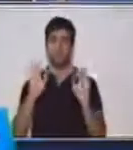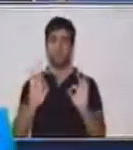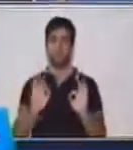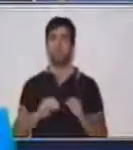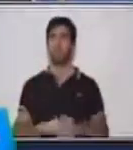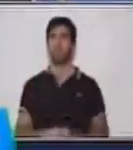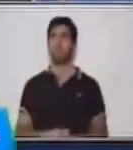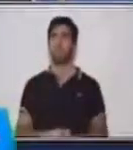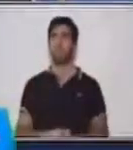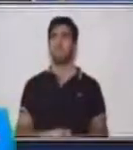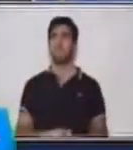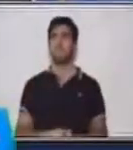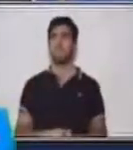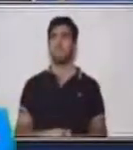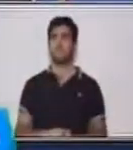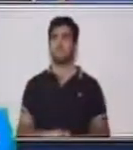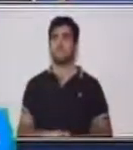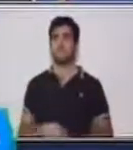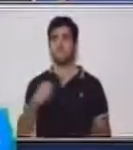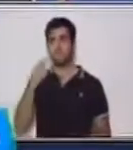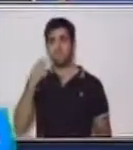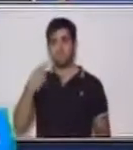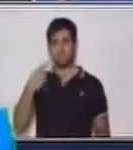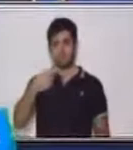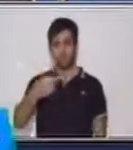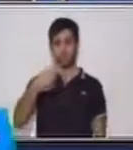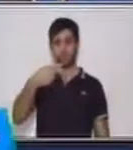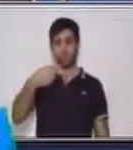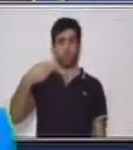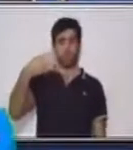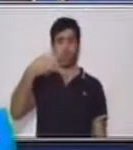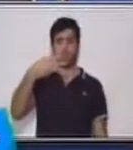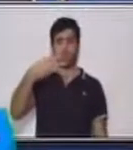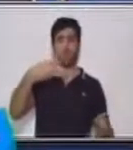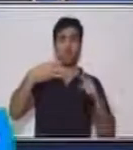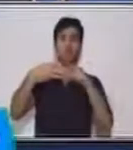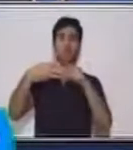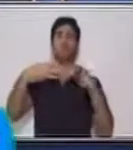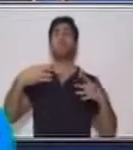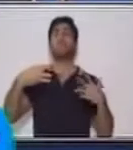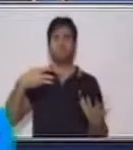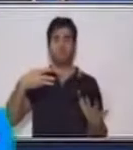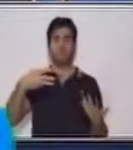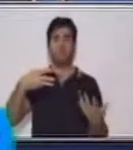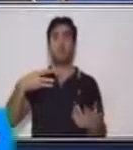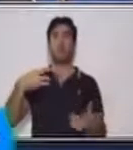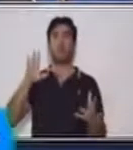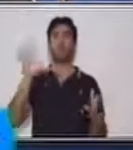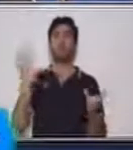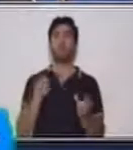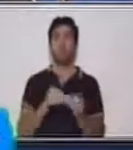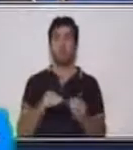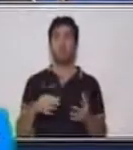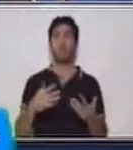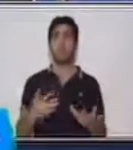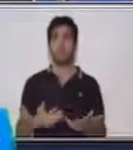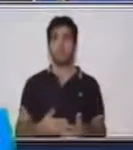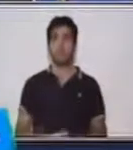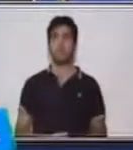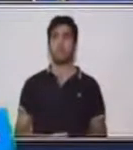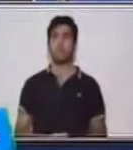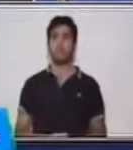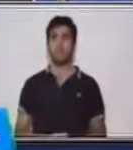Seis. ¿Qué representan las barras? ¿Cuánto valen las barras según la regla? Cinco, cinco,